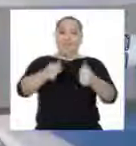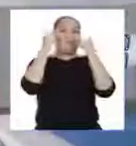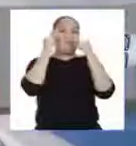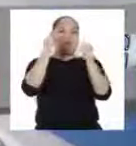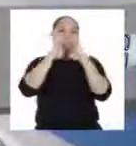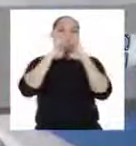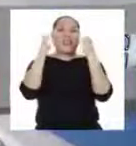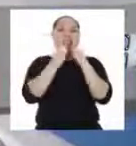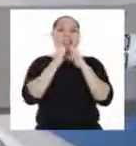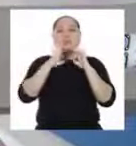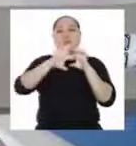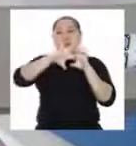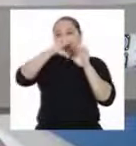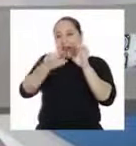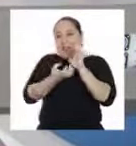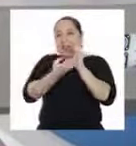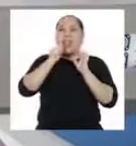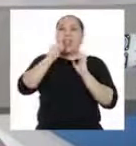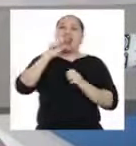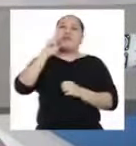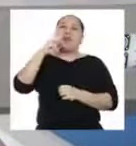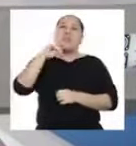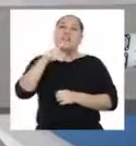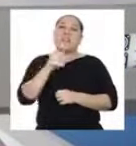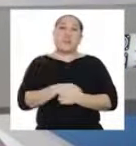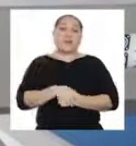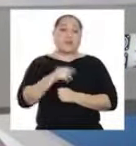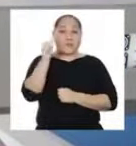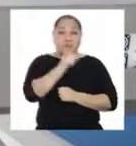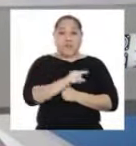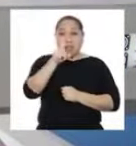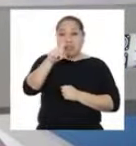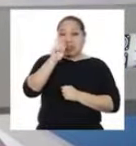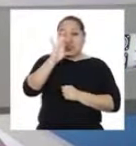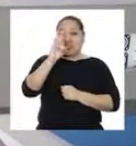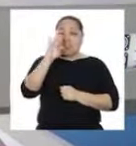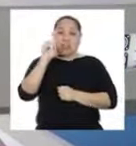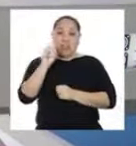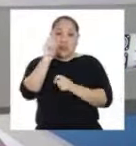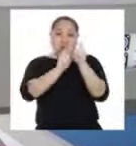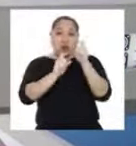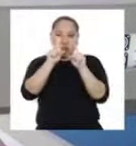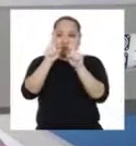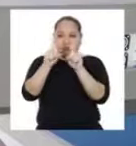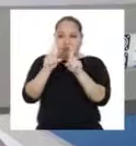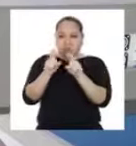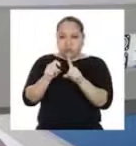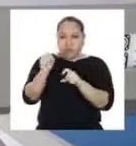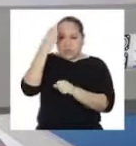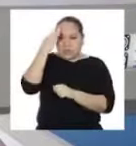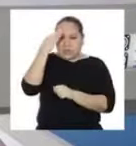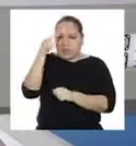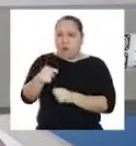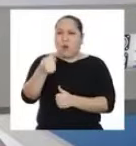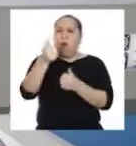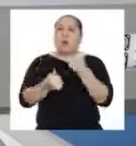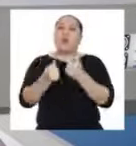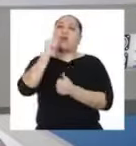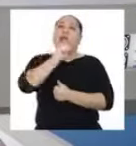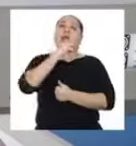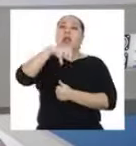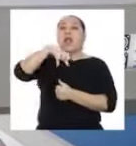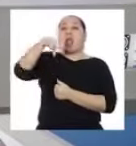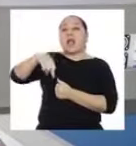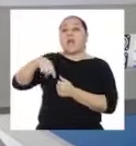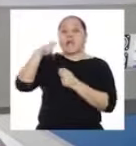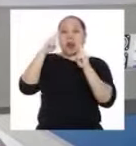¡Bien, equipo armadillo! Ciento setenta personas fueron encuestadas para saber qué